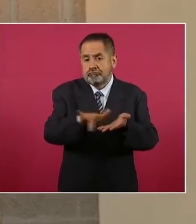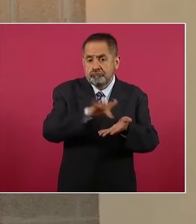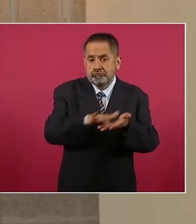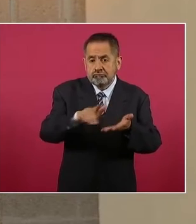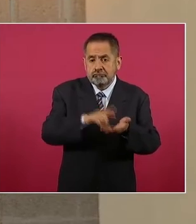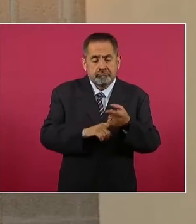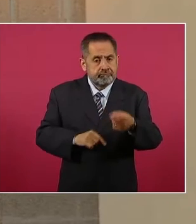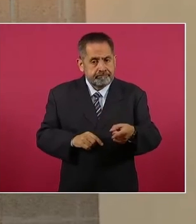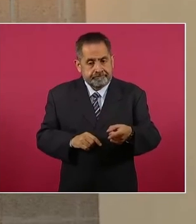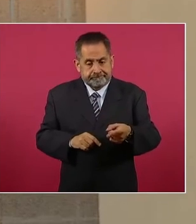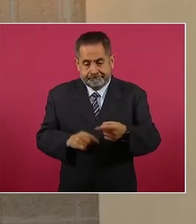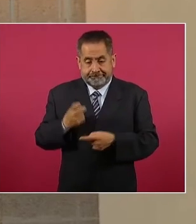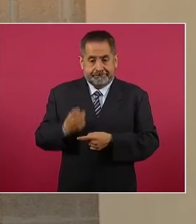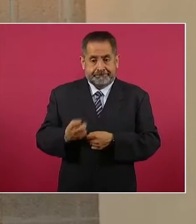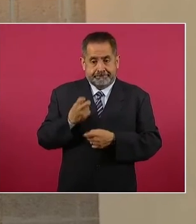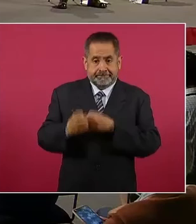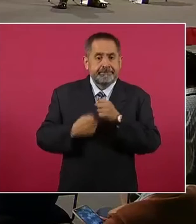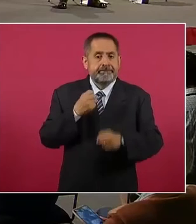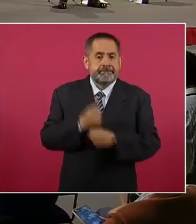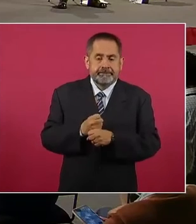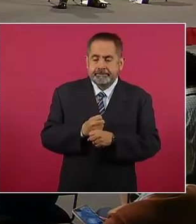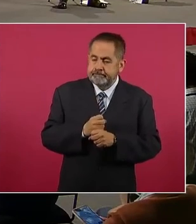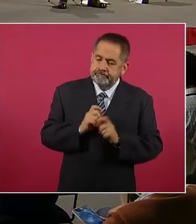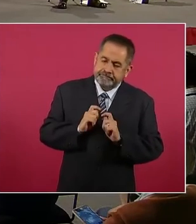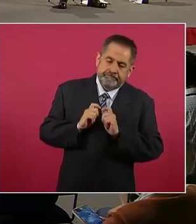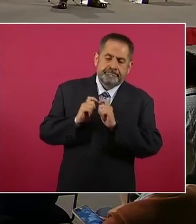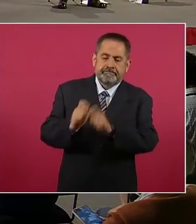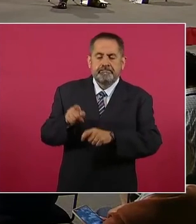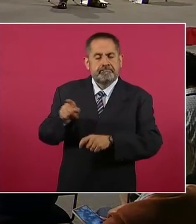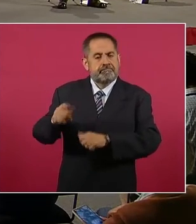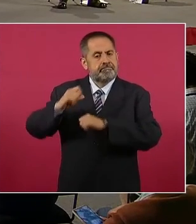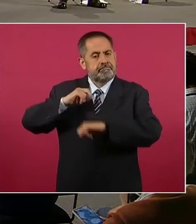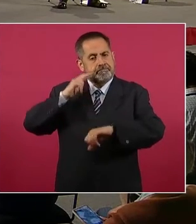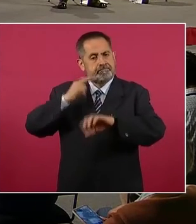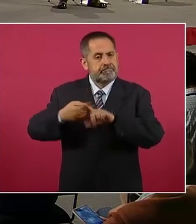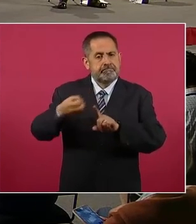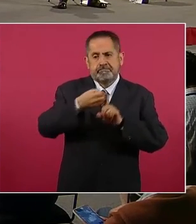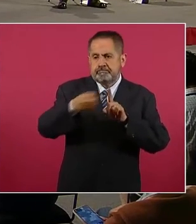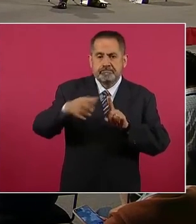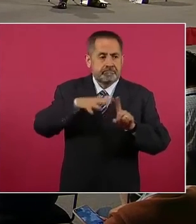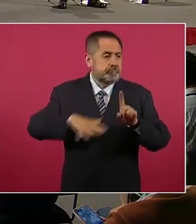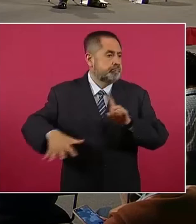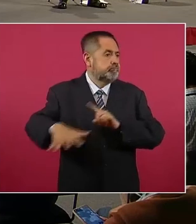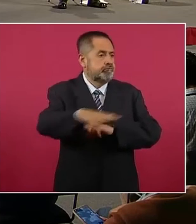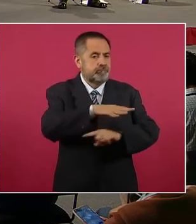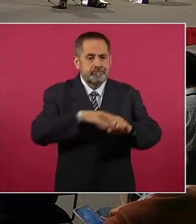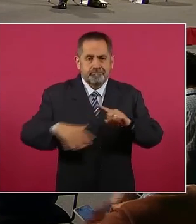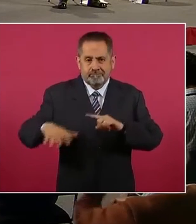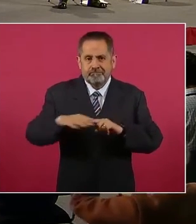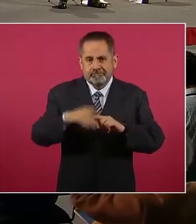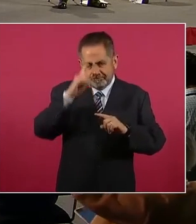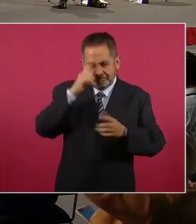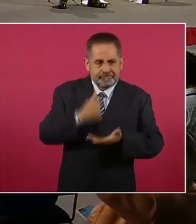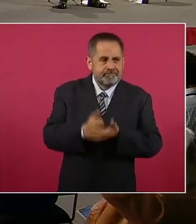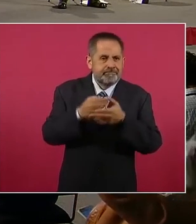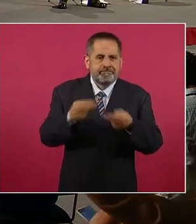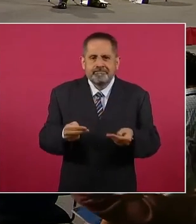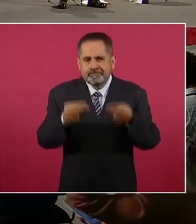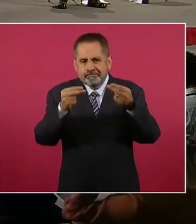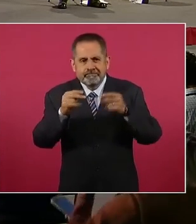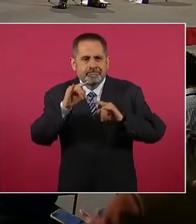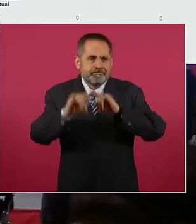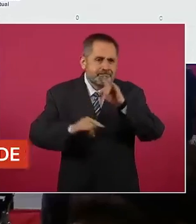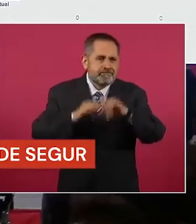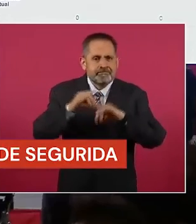año se le había obtenido la concesión de la organización de la feria. Él lo anunció públicamente